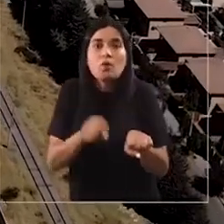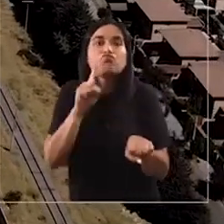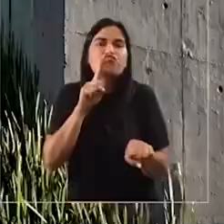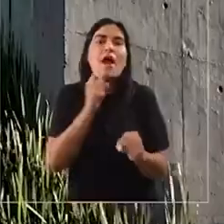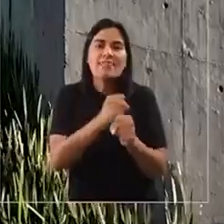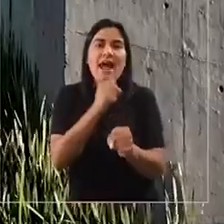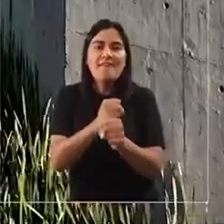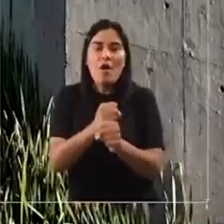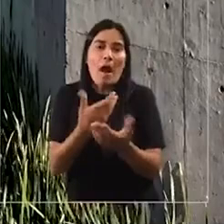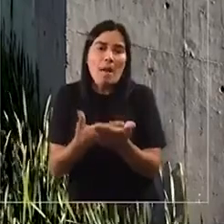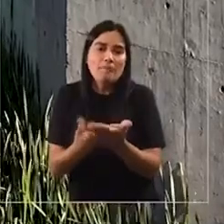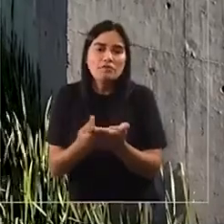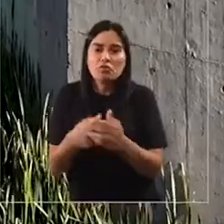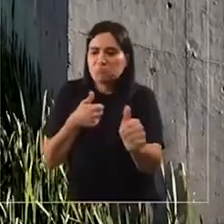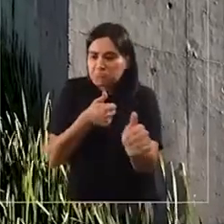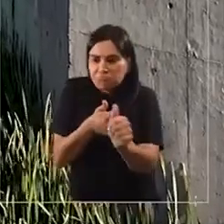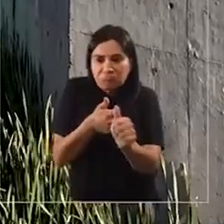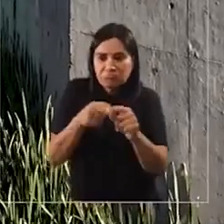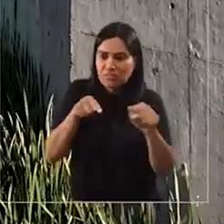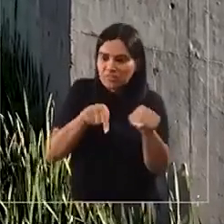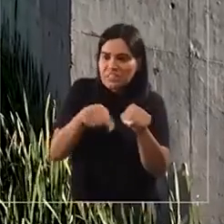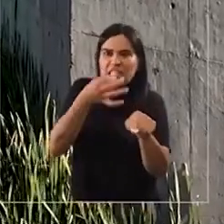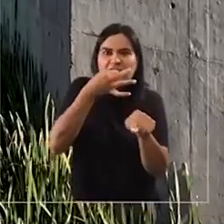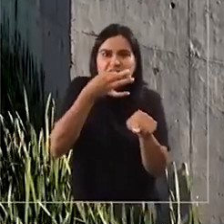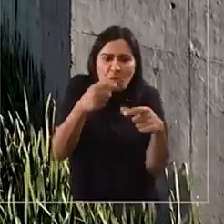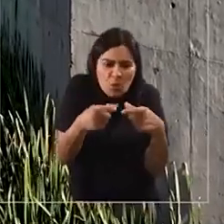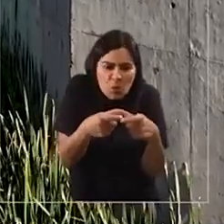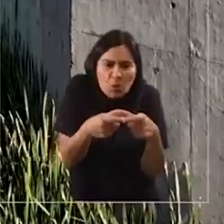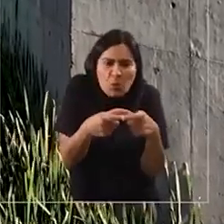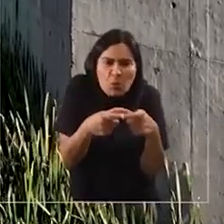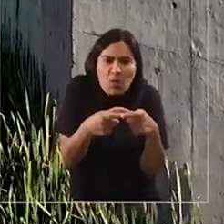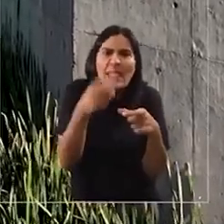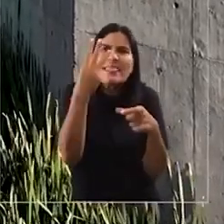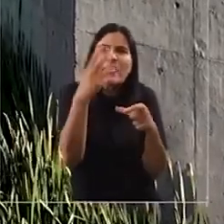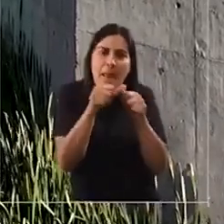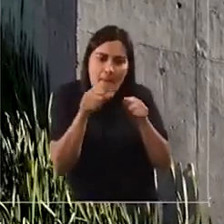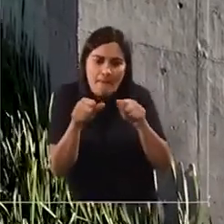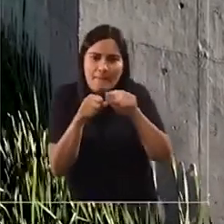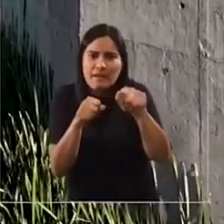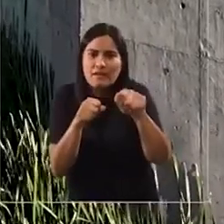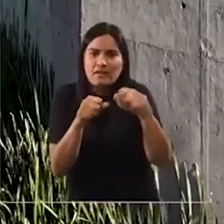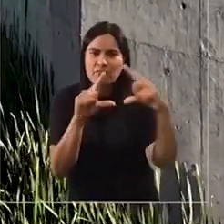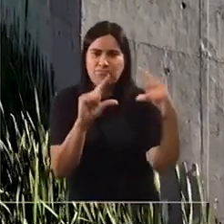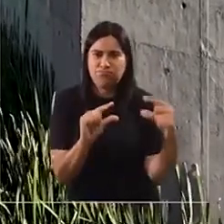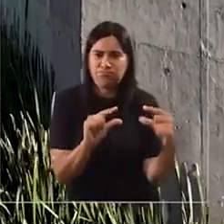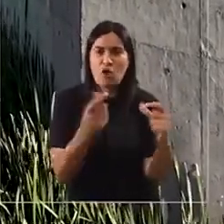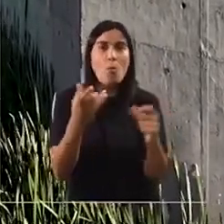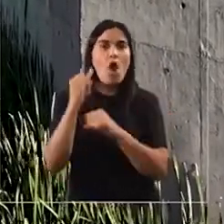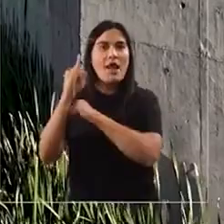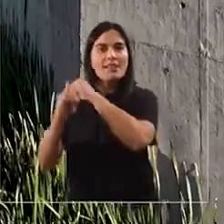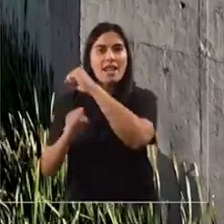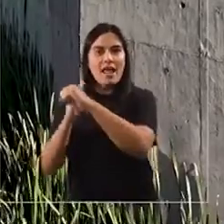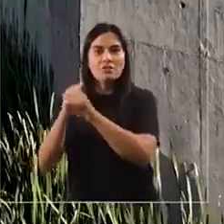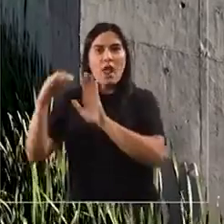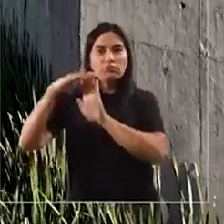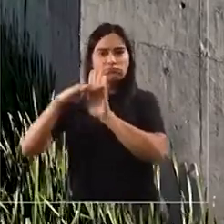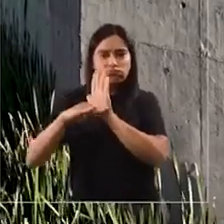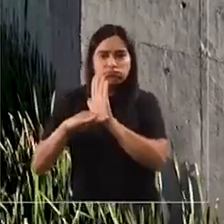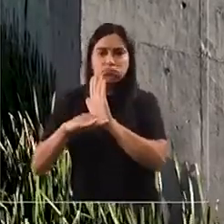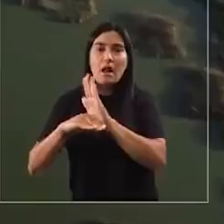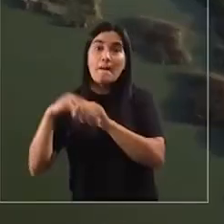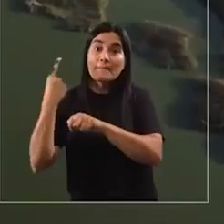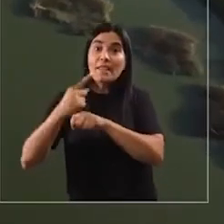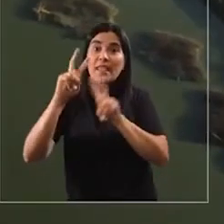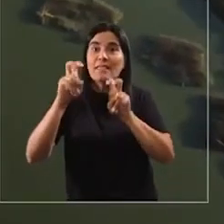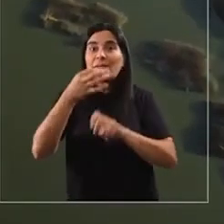Nos tenemos menos de tres metros cuadrados de área verde por persona, lo que está muy bajo del estándar internacional de requerimiento de